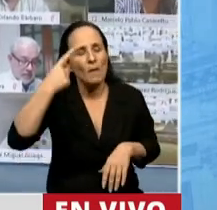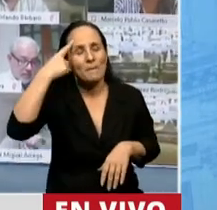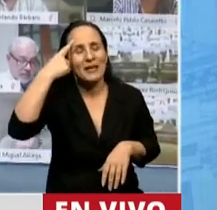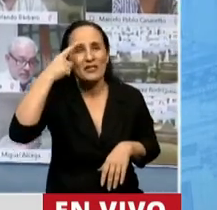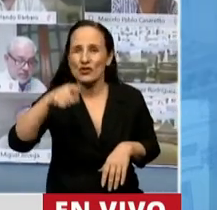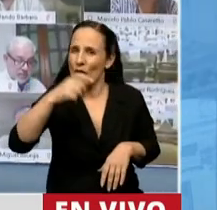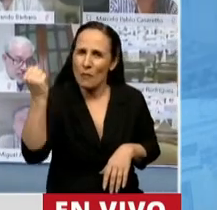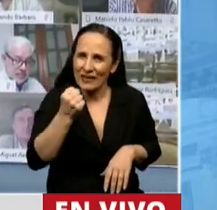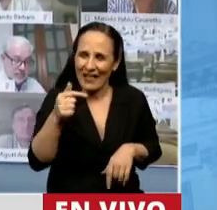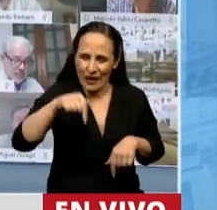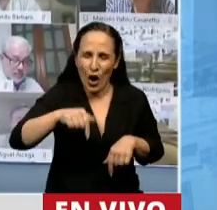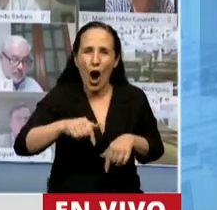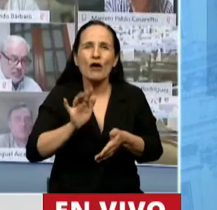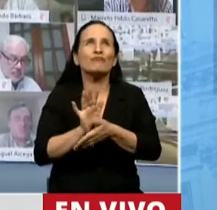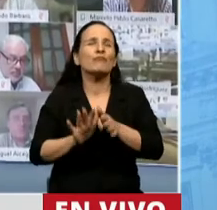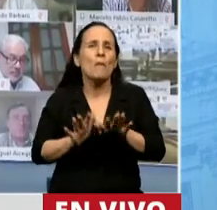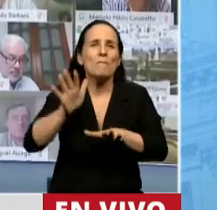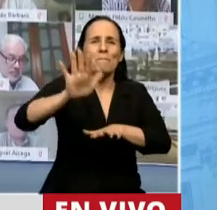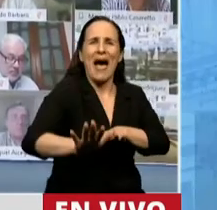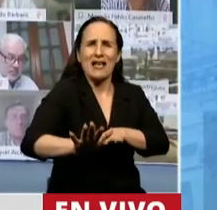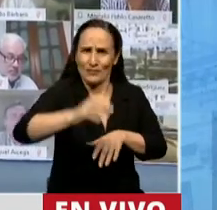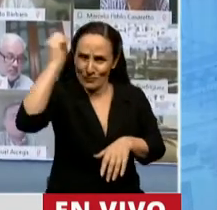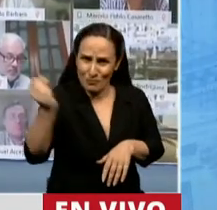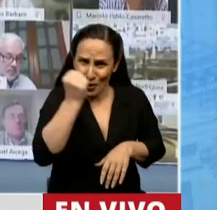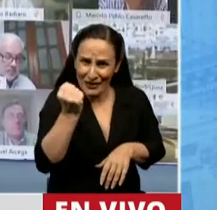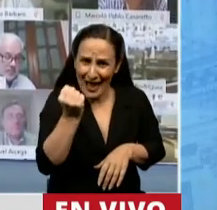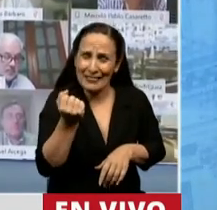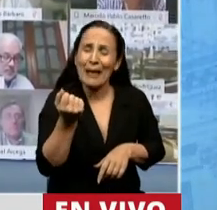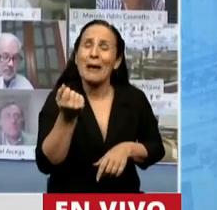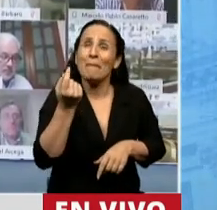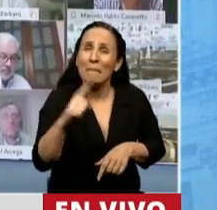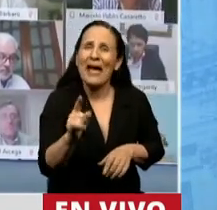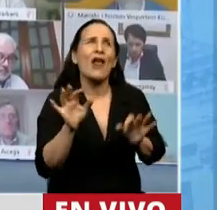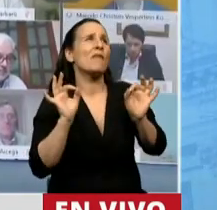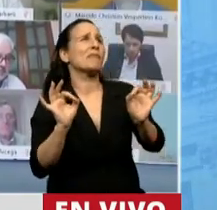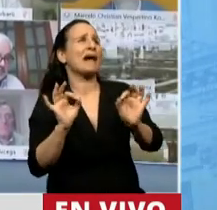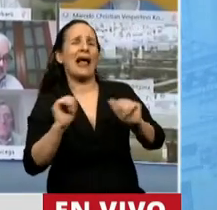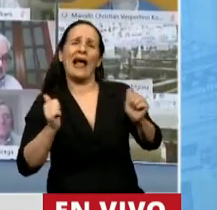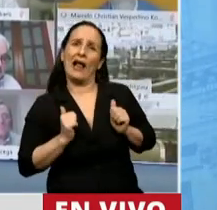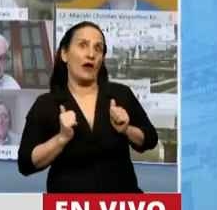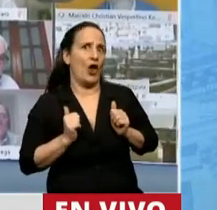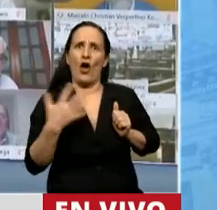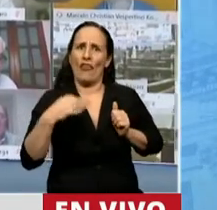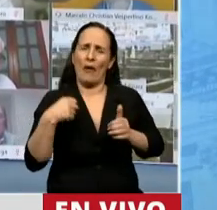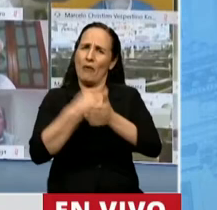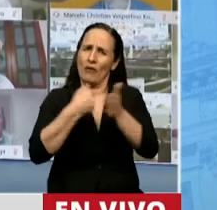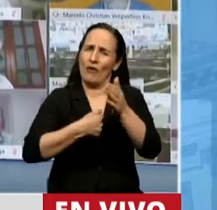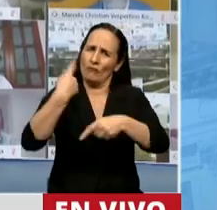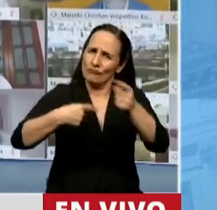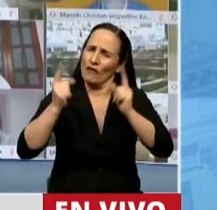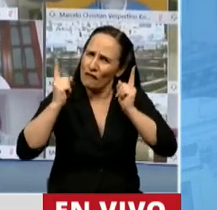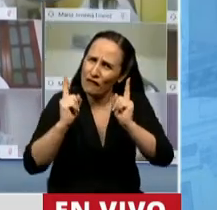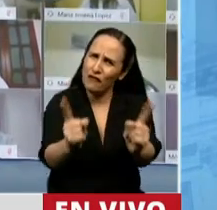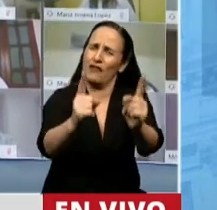este paso que estamos dando hoy es importante, pero no podemos sacar el pie del acelerador. Hay que seguir en esta lucha. Señor